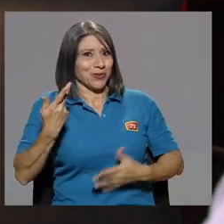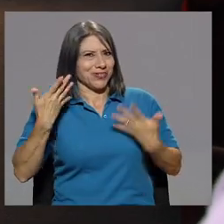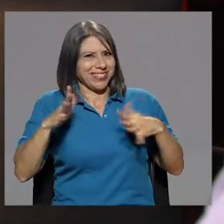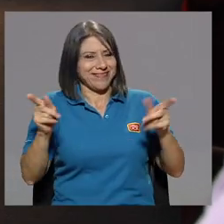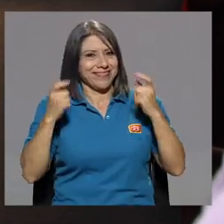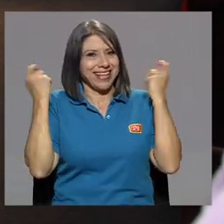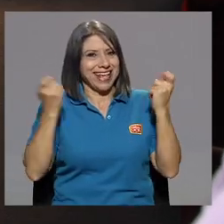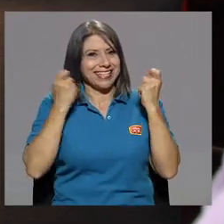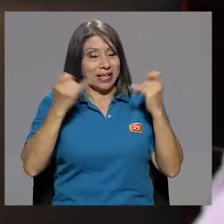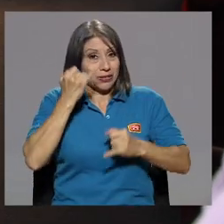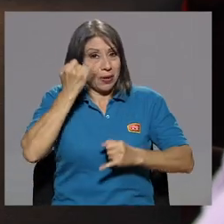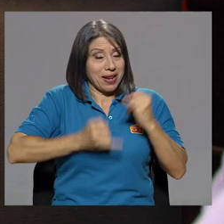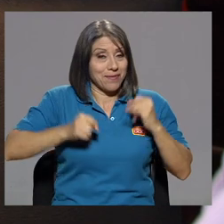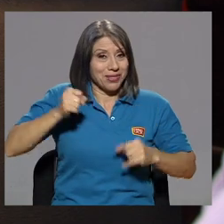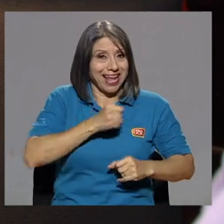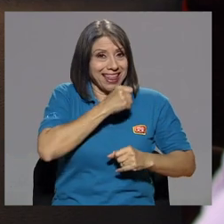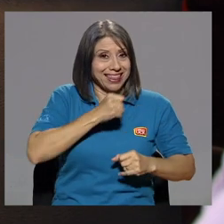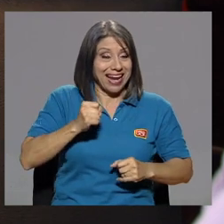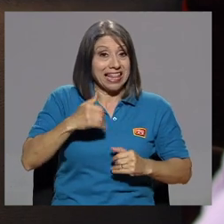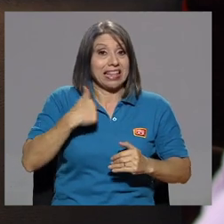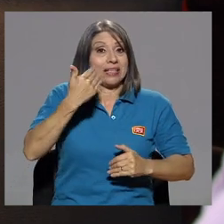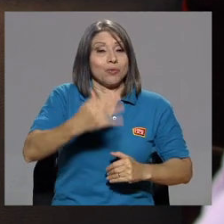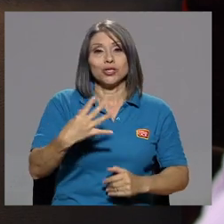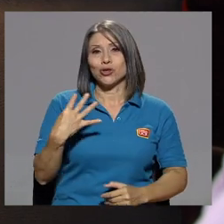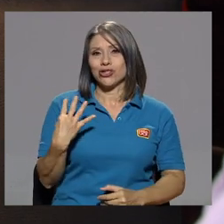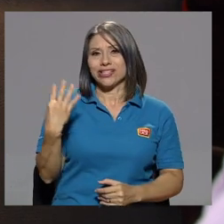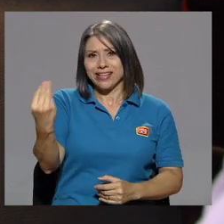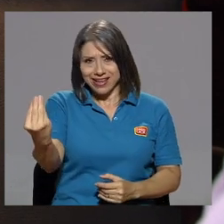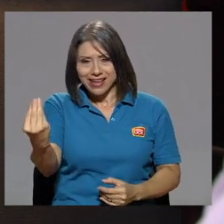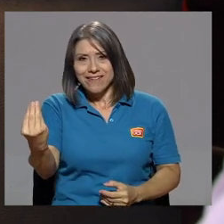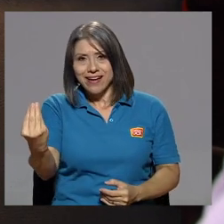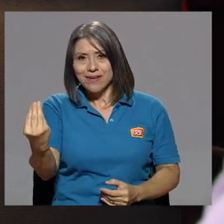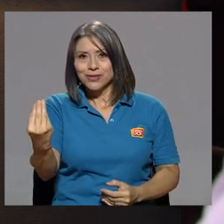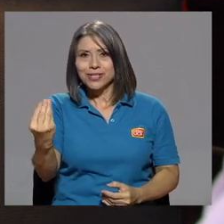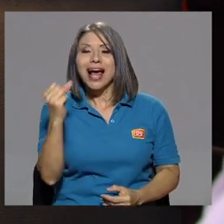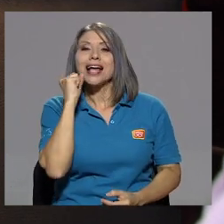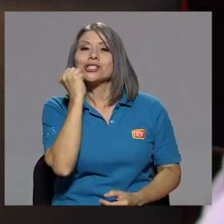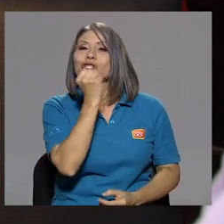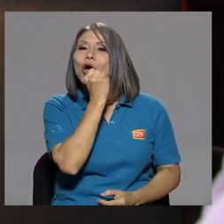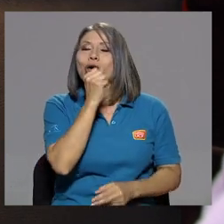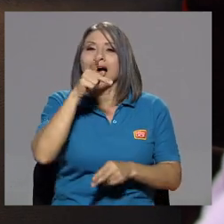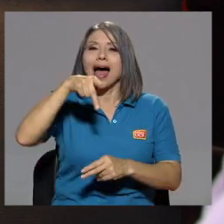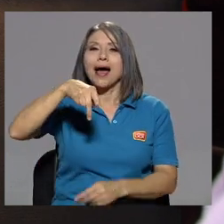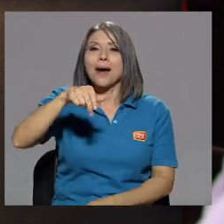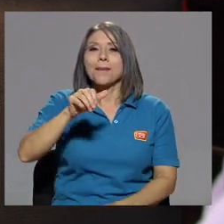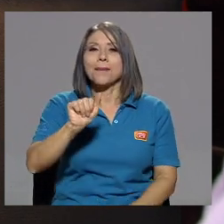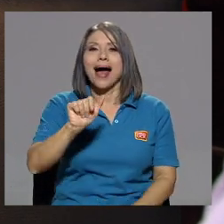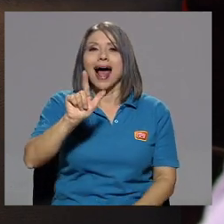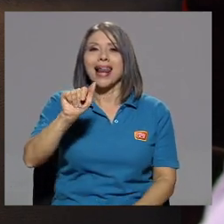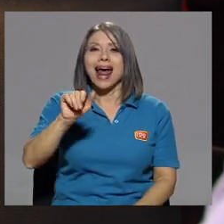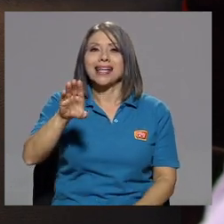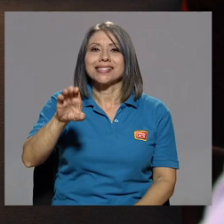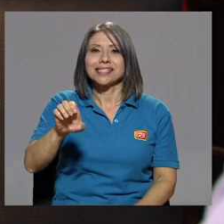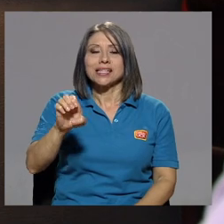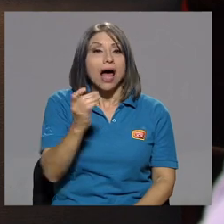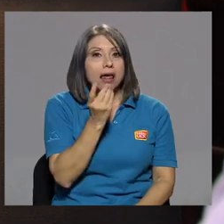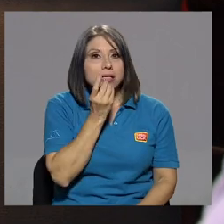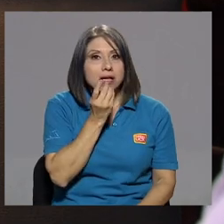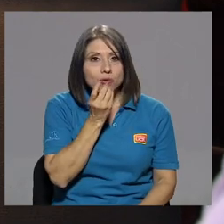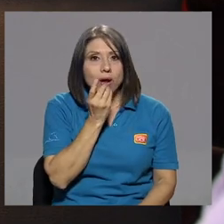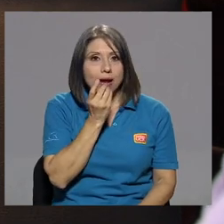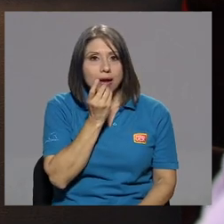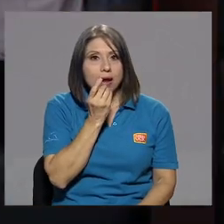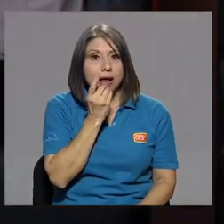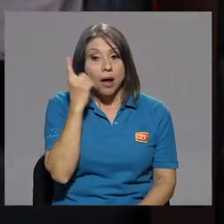de las fiestas, nos íbamos para la soda pala a desayunar, porque cuando